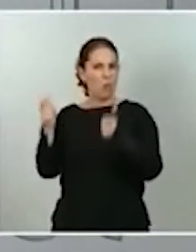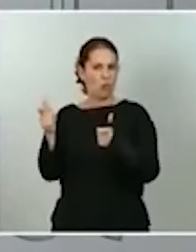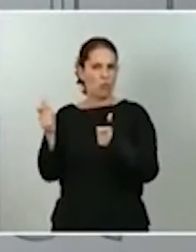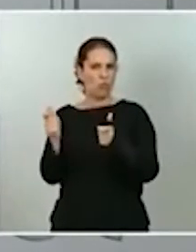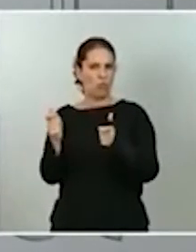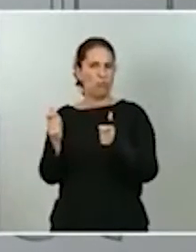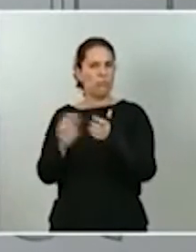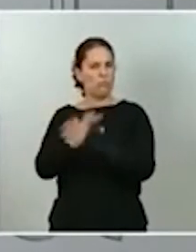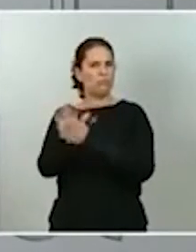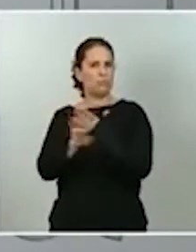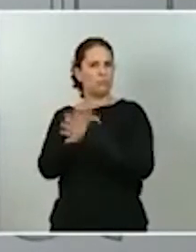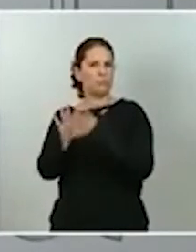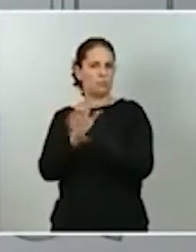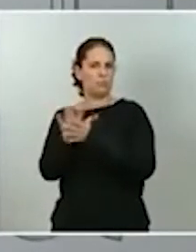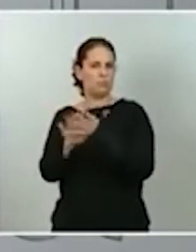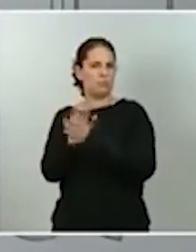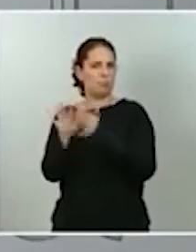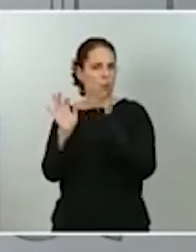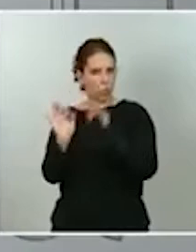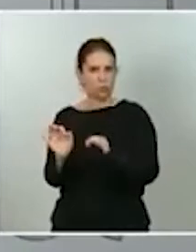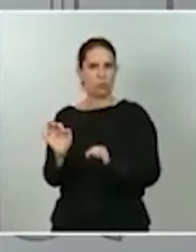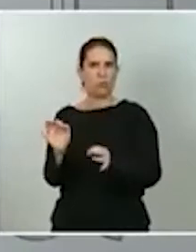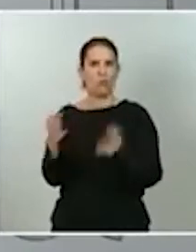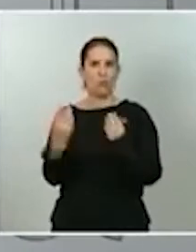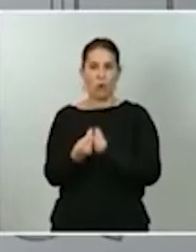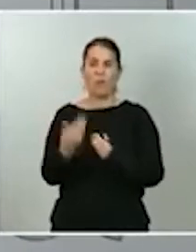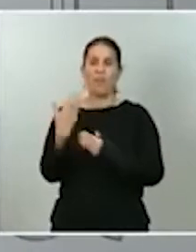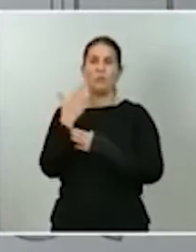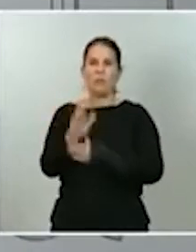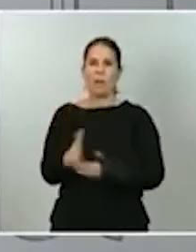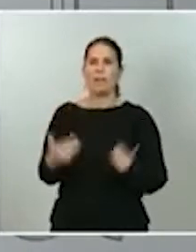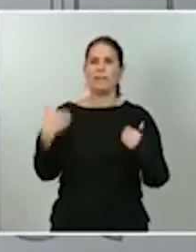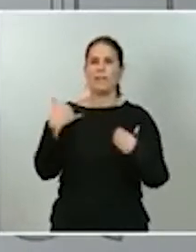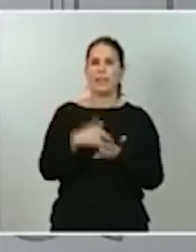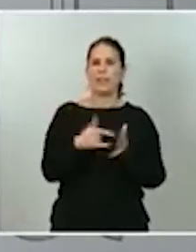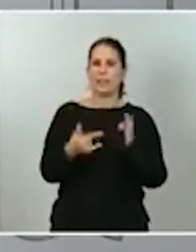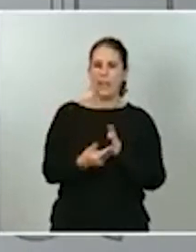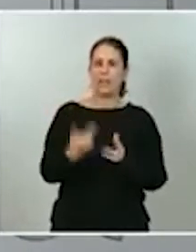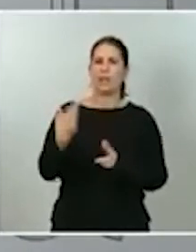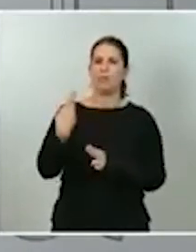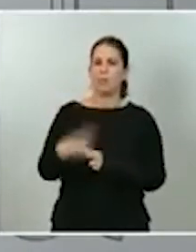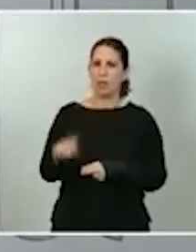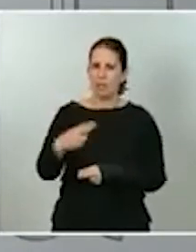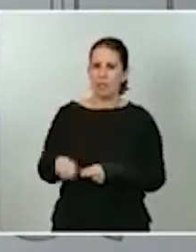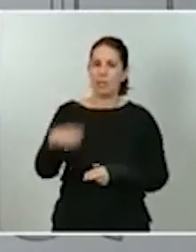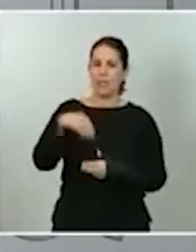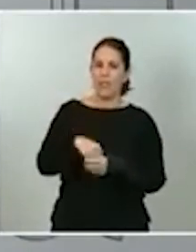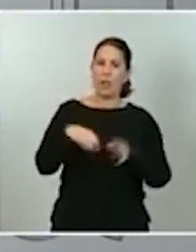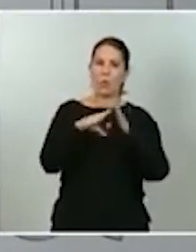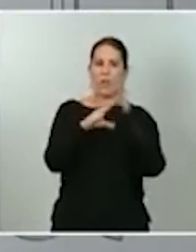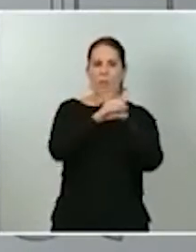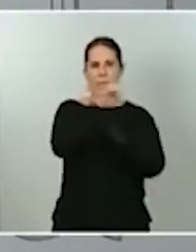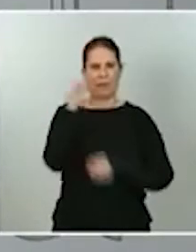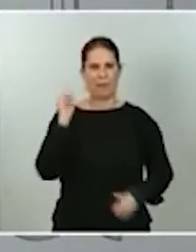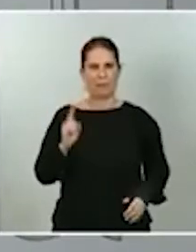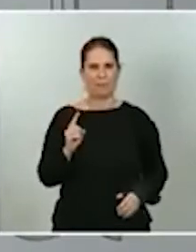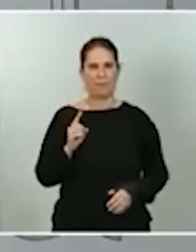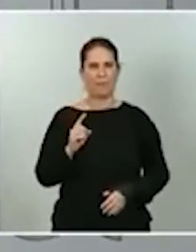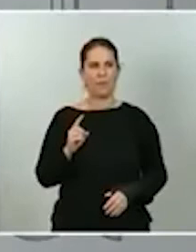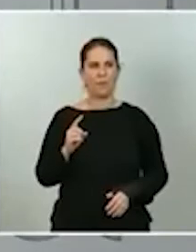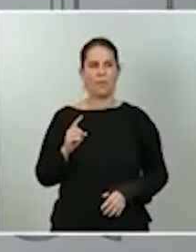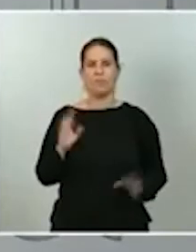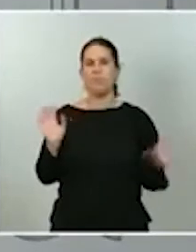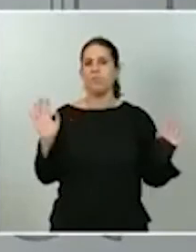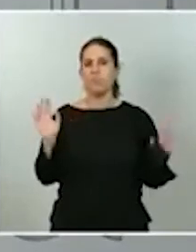reunión justamente con los responsables técnicos, con los responsables políticos de la Comunidad de Madrid. Por tanto, no quiero poner ningún tipo